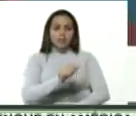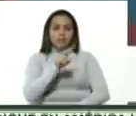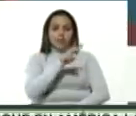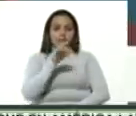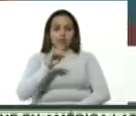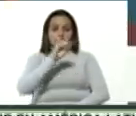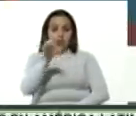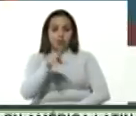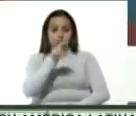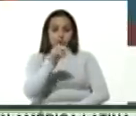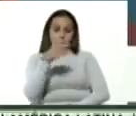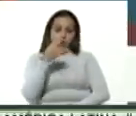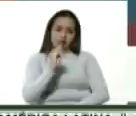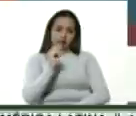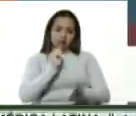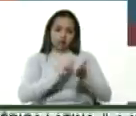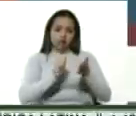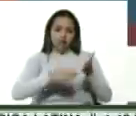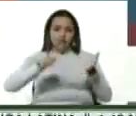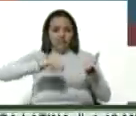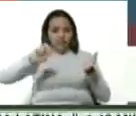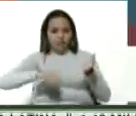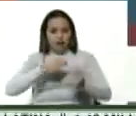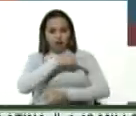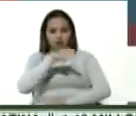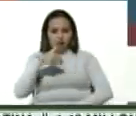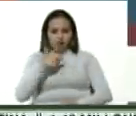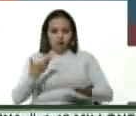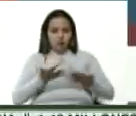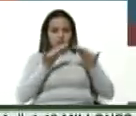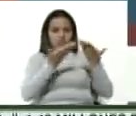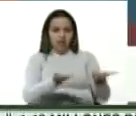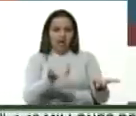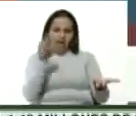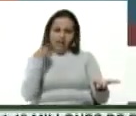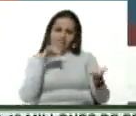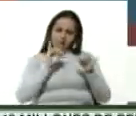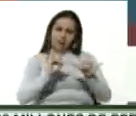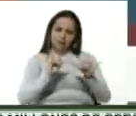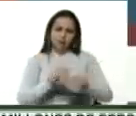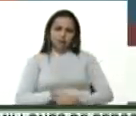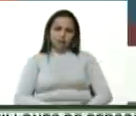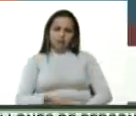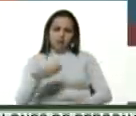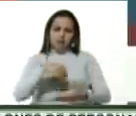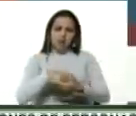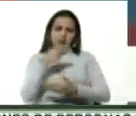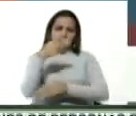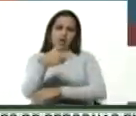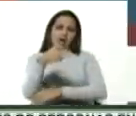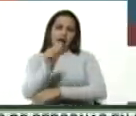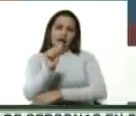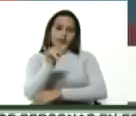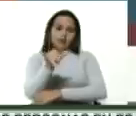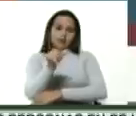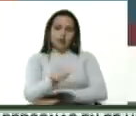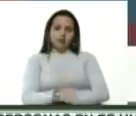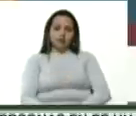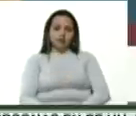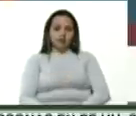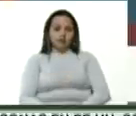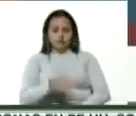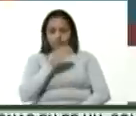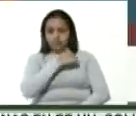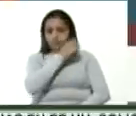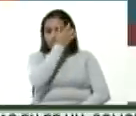aquí la tenemos, firmada por nosotros, entregada ayer mismo en la Haya, hemos hecho llegar